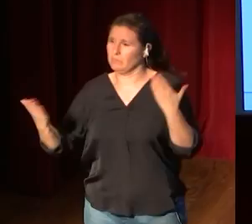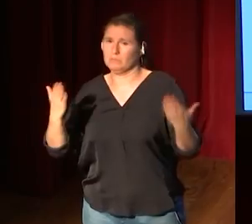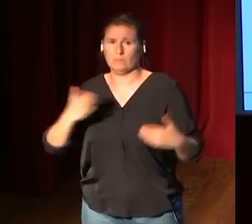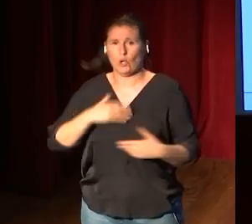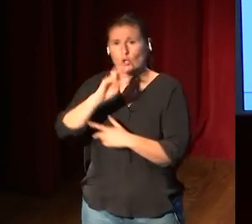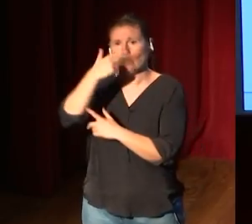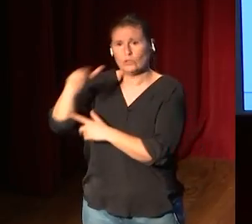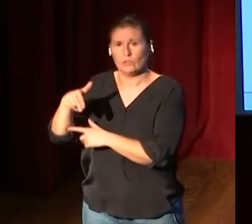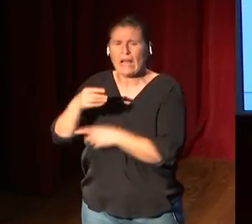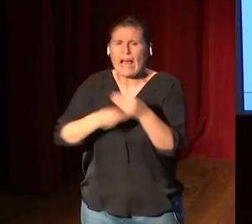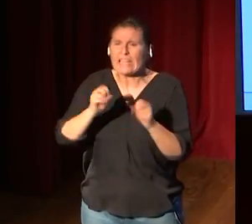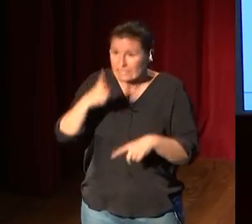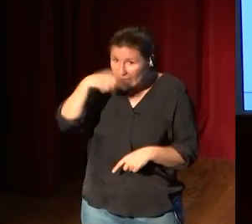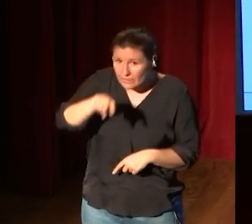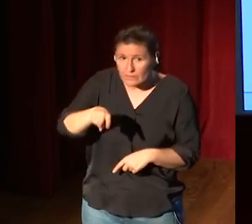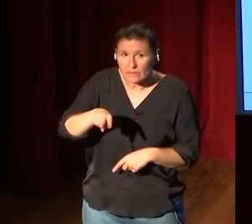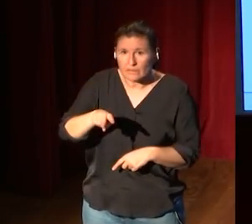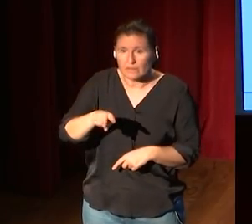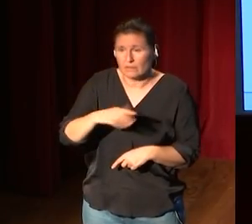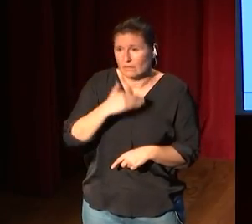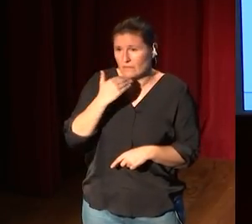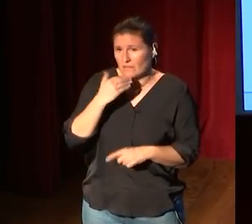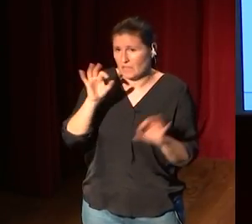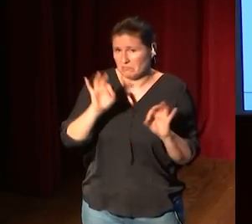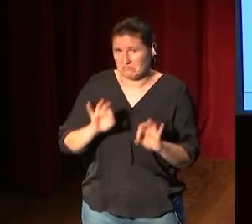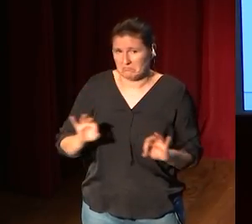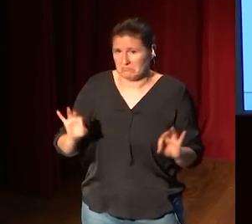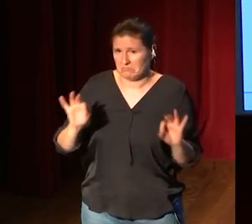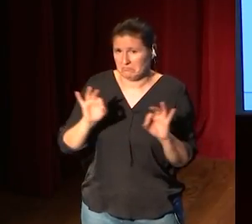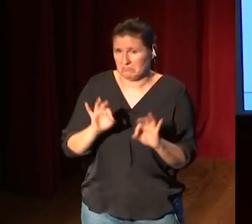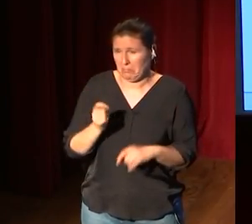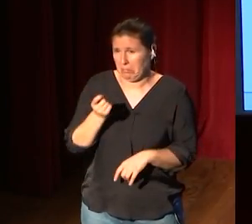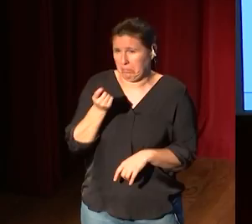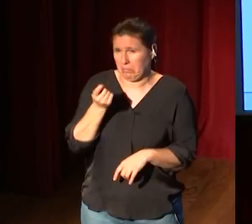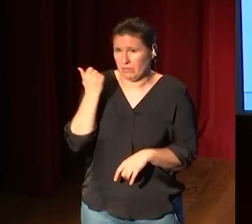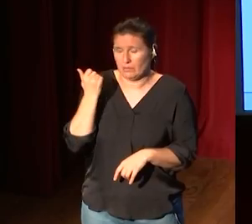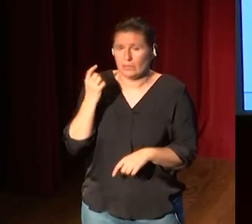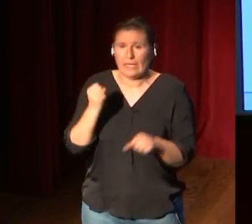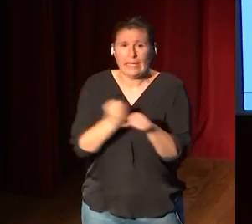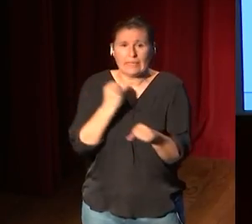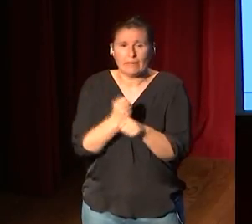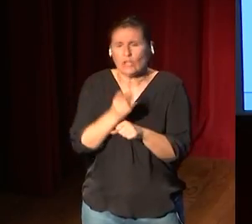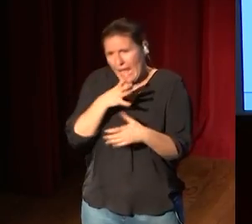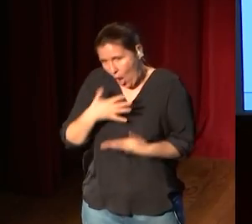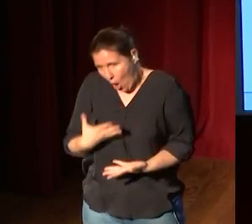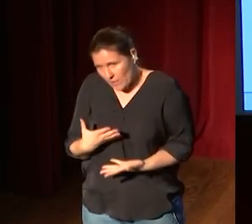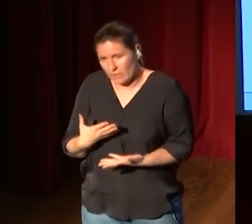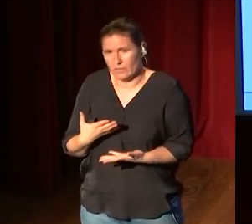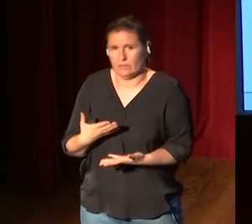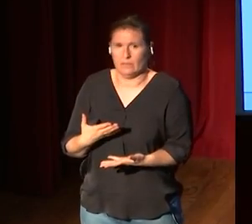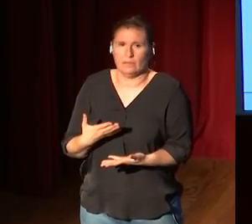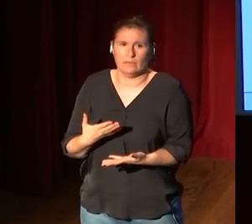quién lo hace? pues casi nadie estamos trabajando como diríamos en ello y es